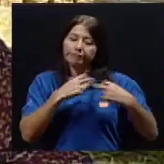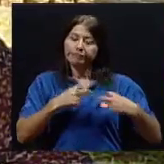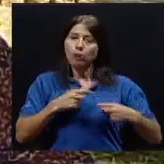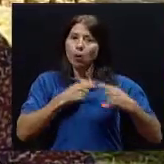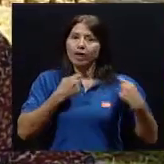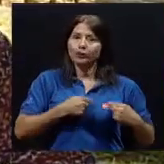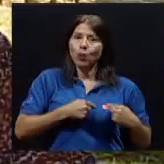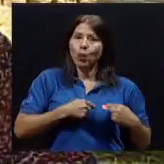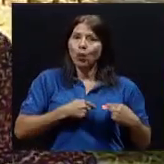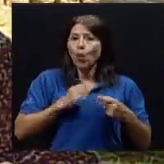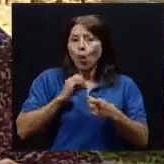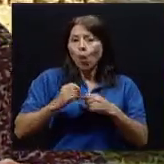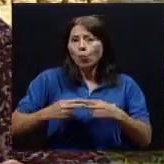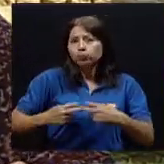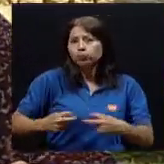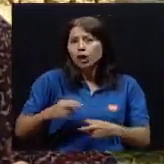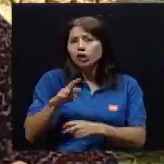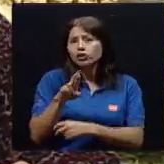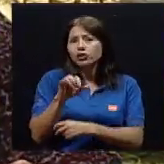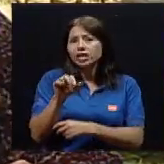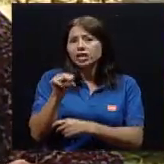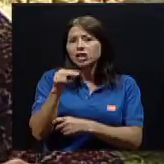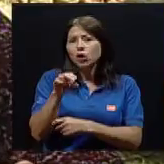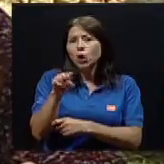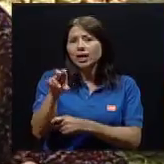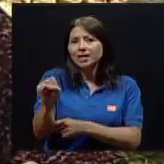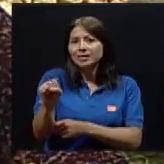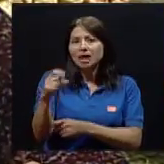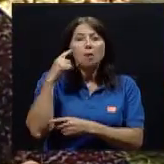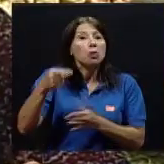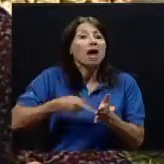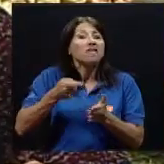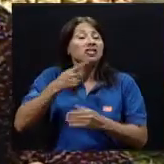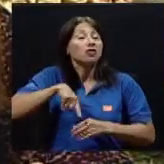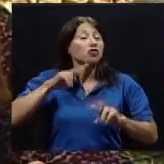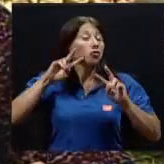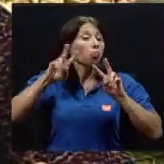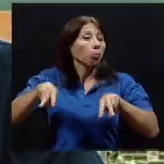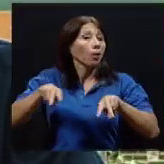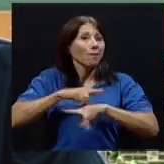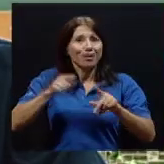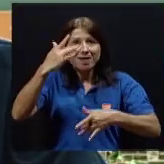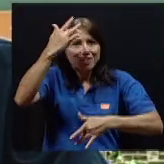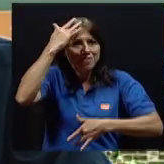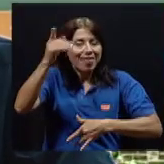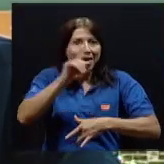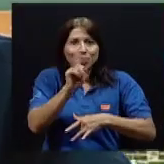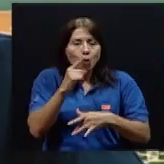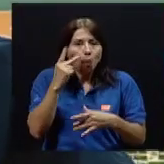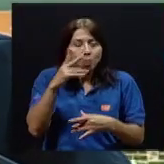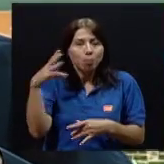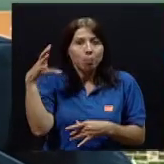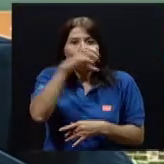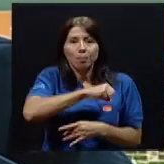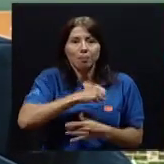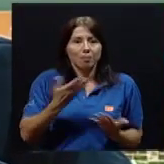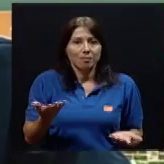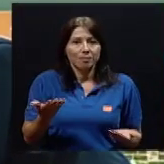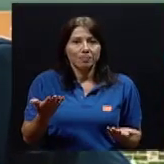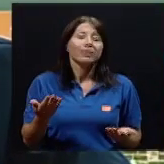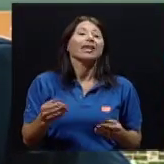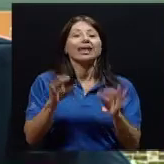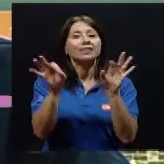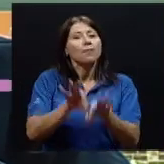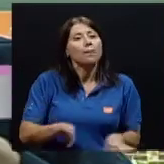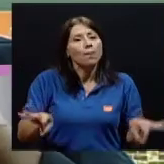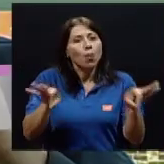porque a veces lo dejamos pasar y es una enfermedad muy silente, doctor. Hablemos entonces en ese sentido. Es importante, tal vez, en